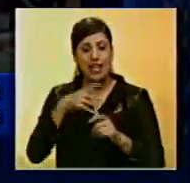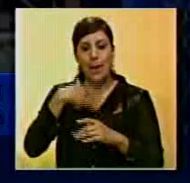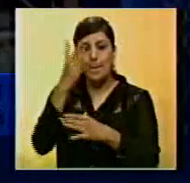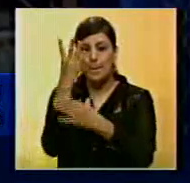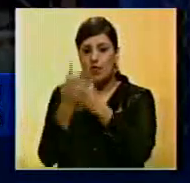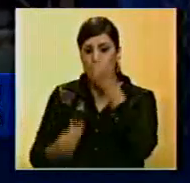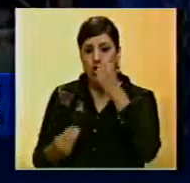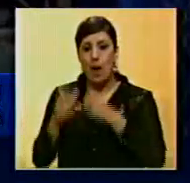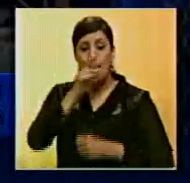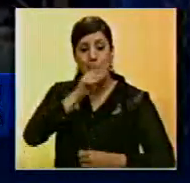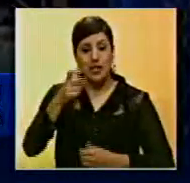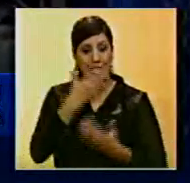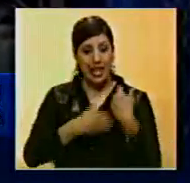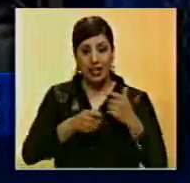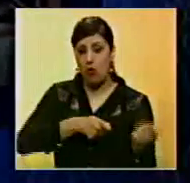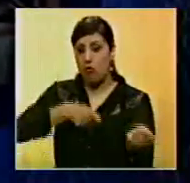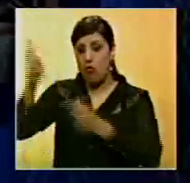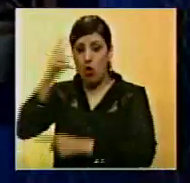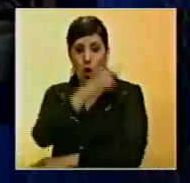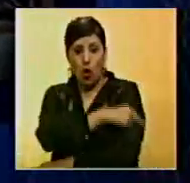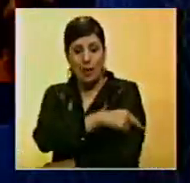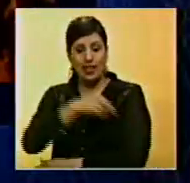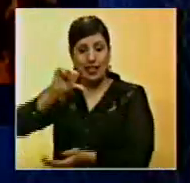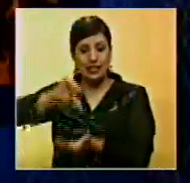fuga. Los lesionados fueron llevados al Hospital Central de Maracay.